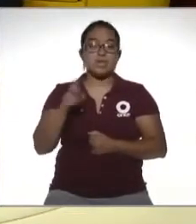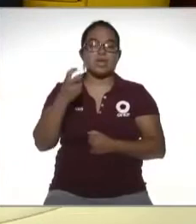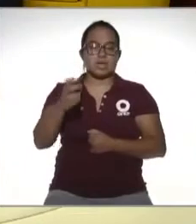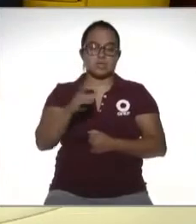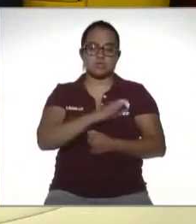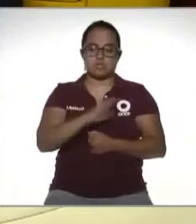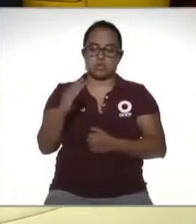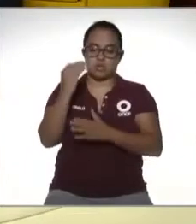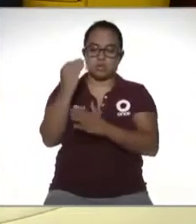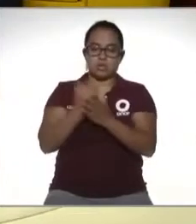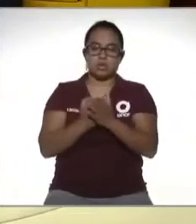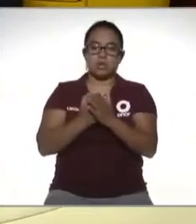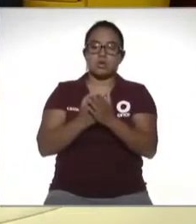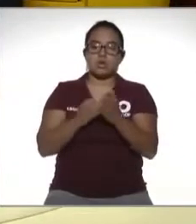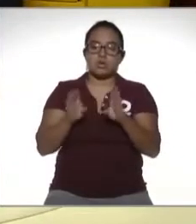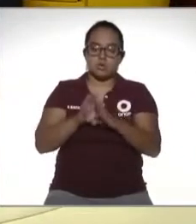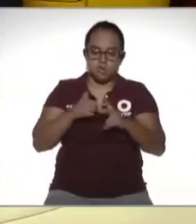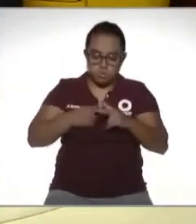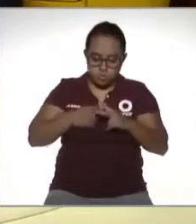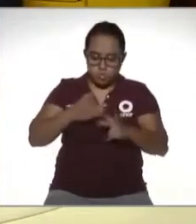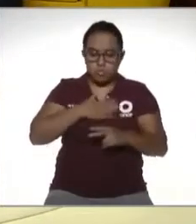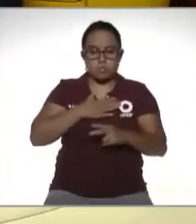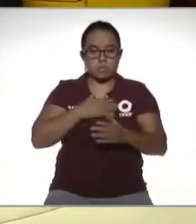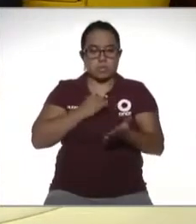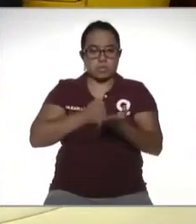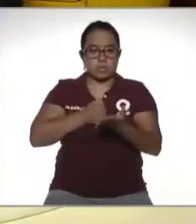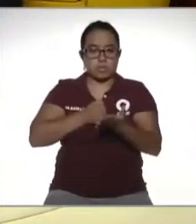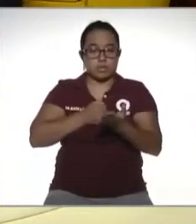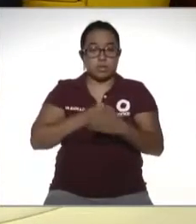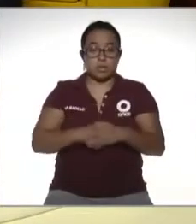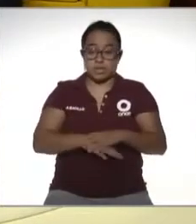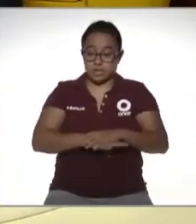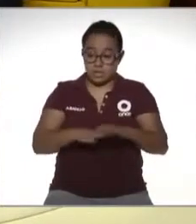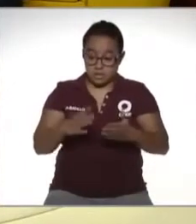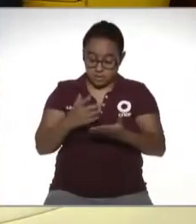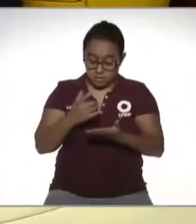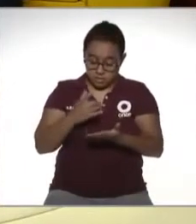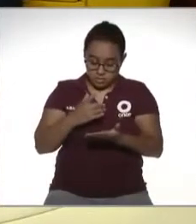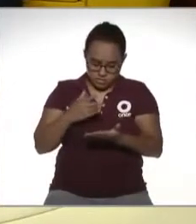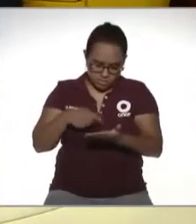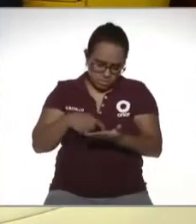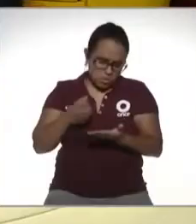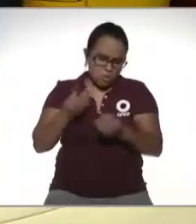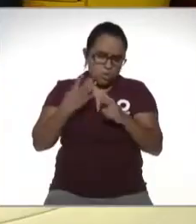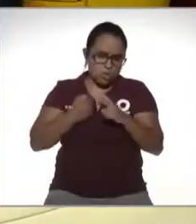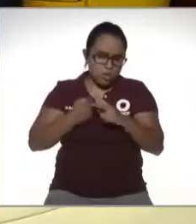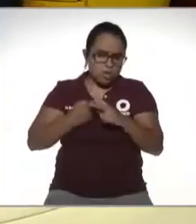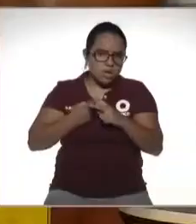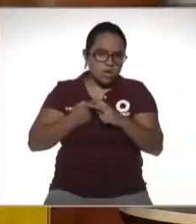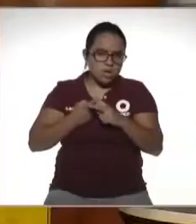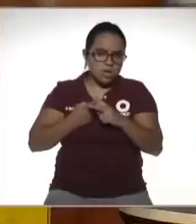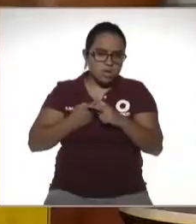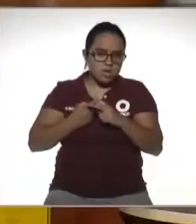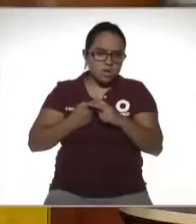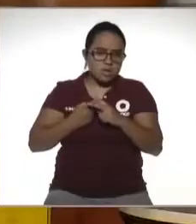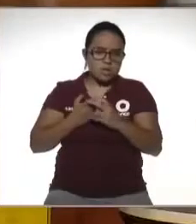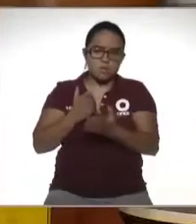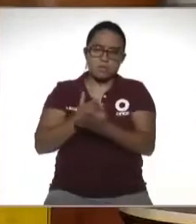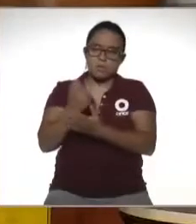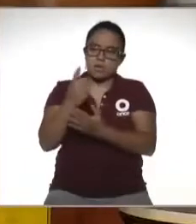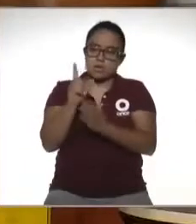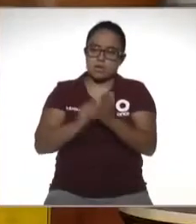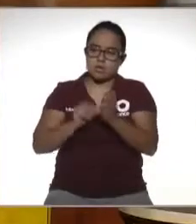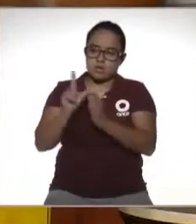disminuir de la base para el cálculo de mi impuesto al determinar la base aplico una tarifa que es la tarifa del pago